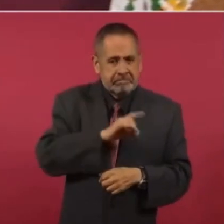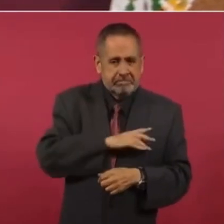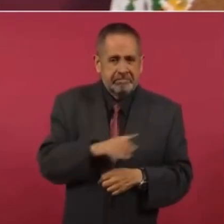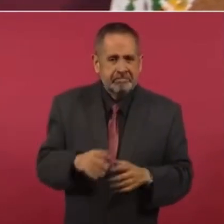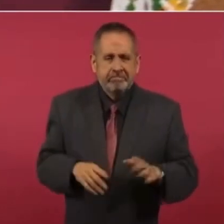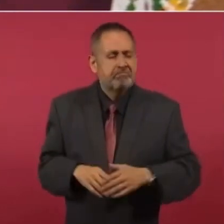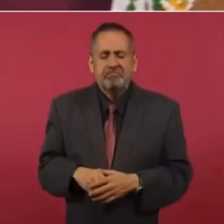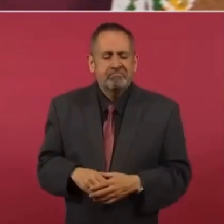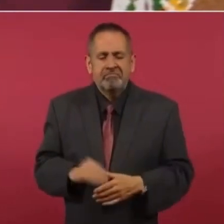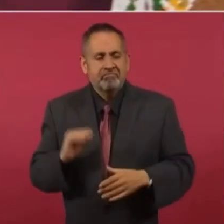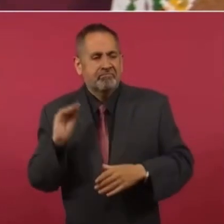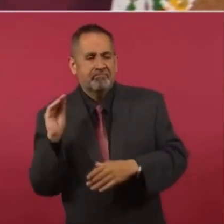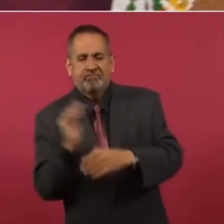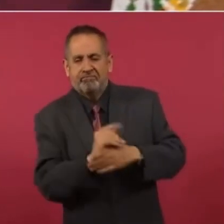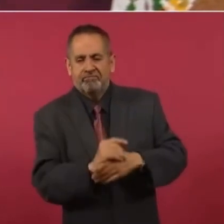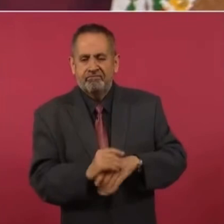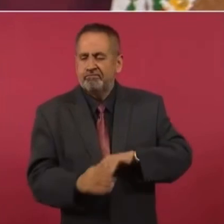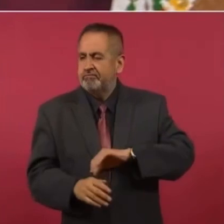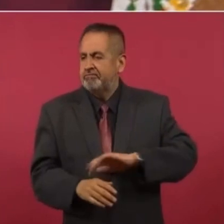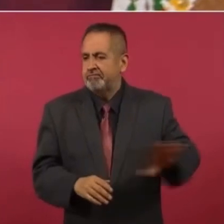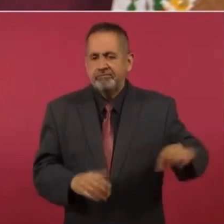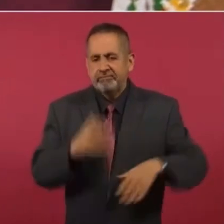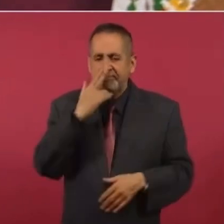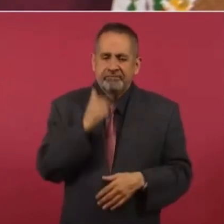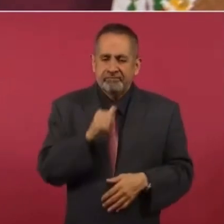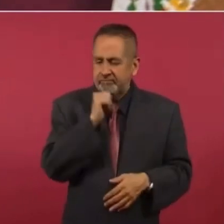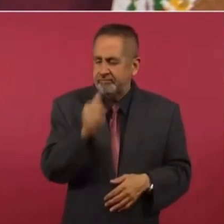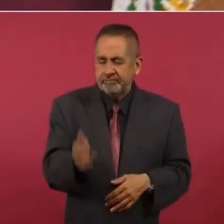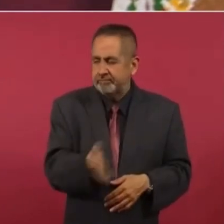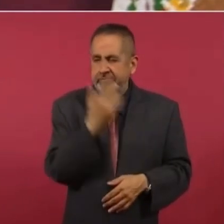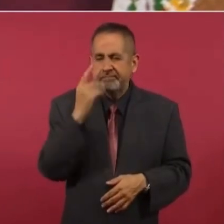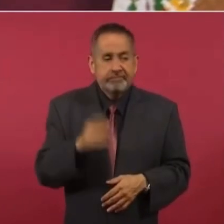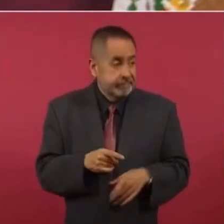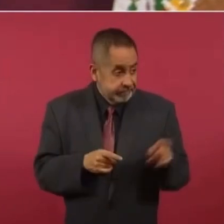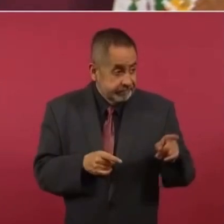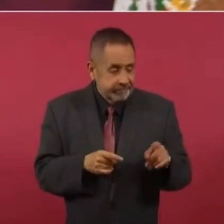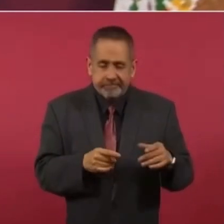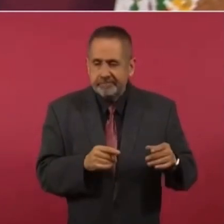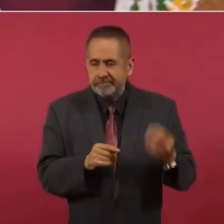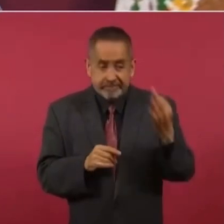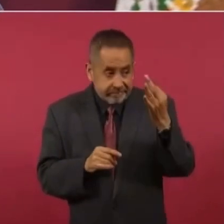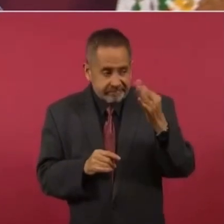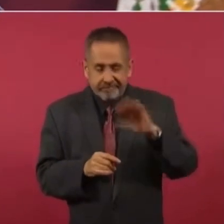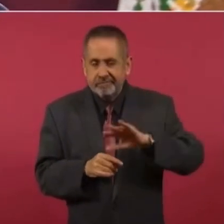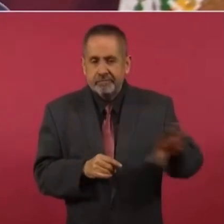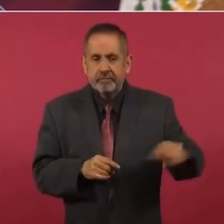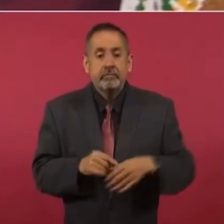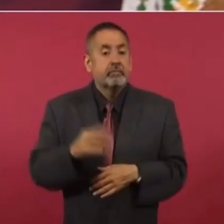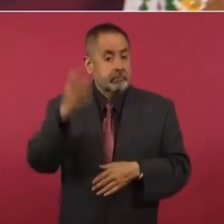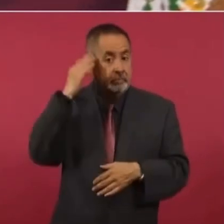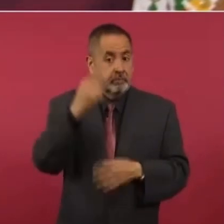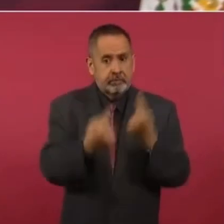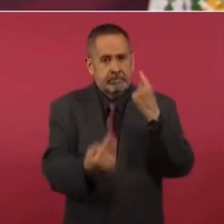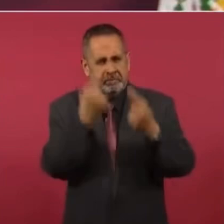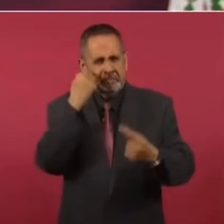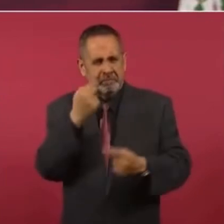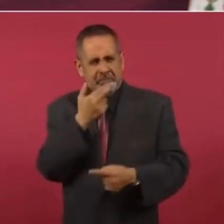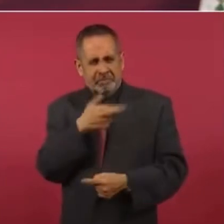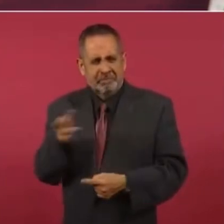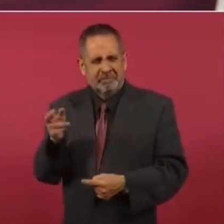No, ya no les funciona eso. A mí me decían ofensivamente, pero no lo digo,